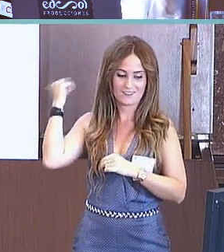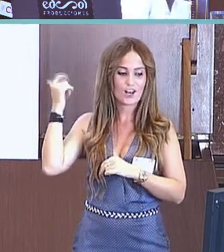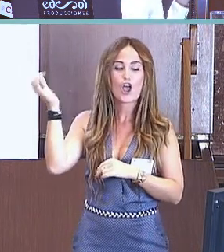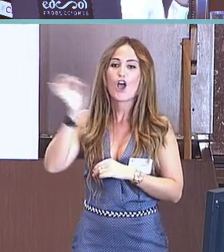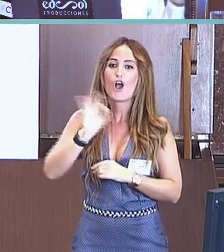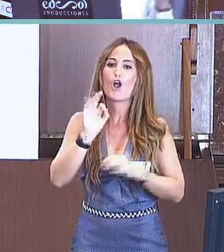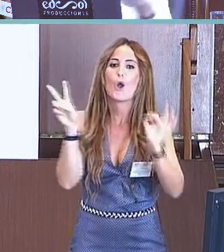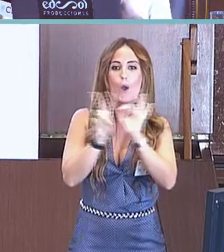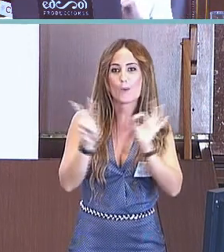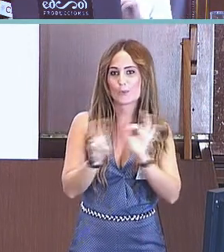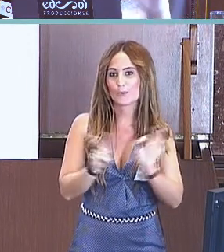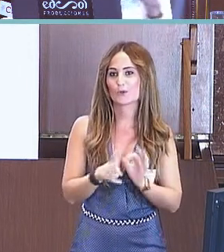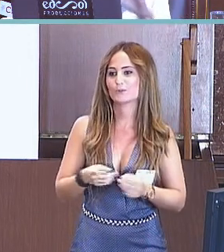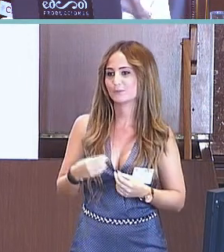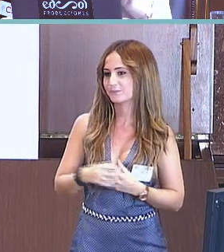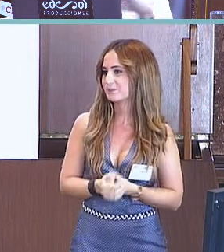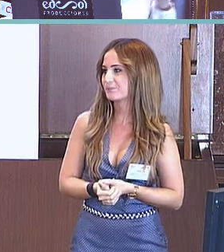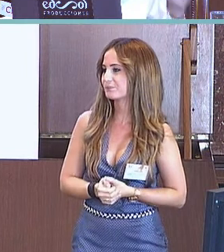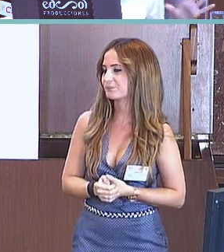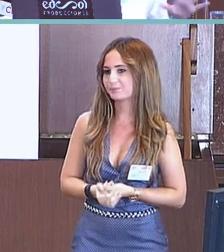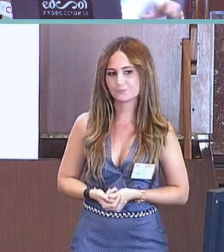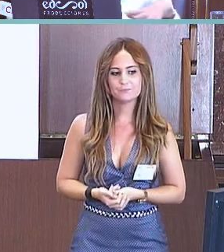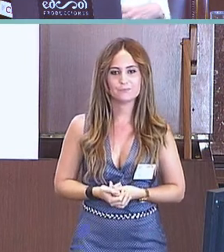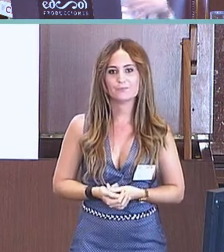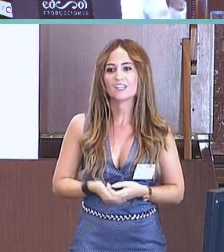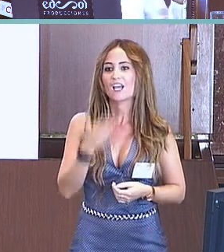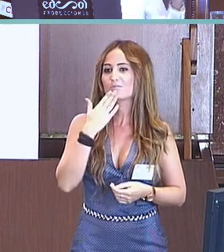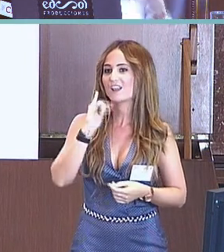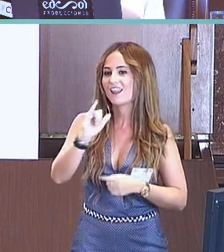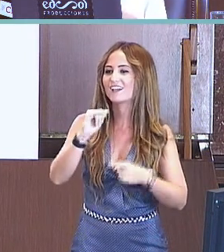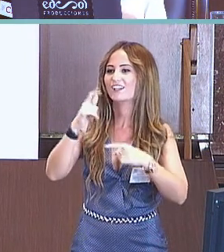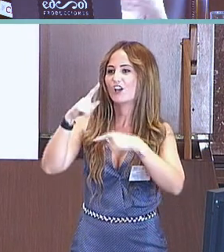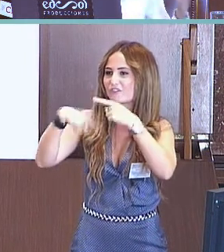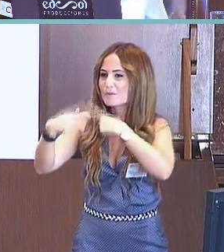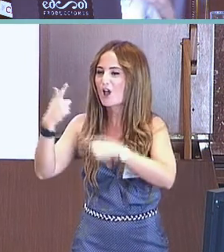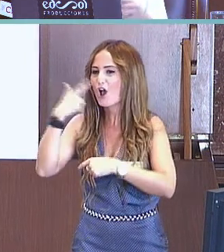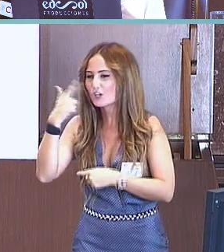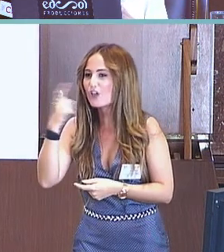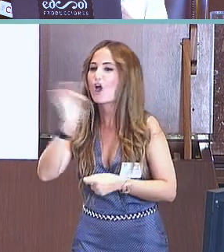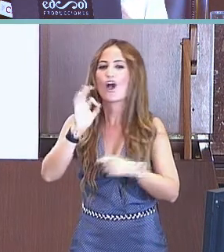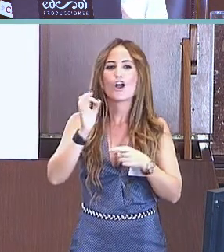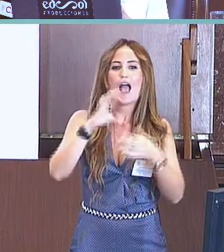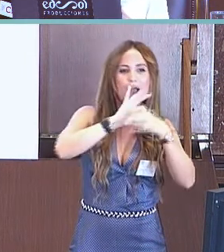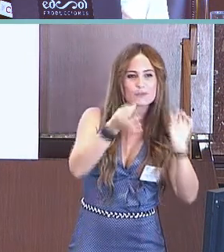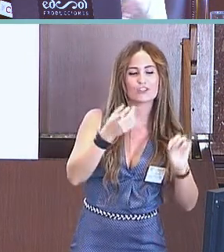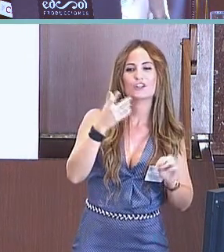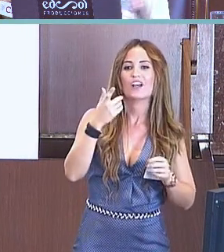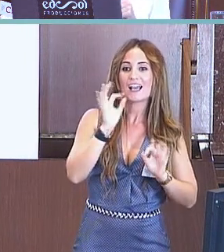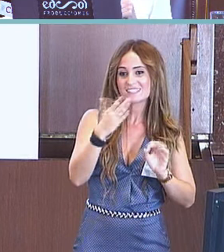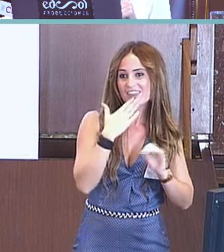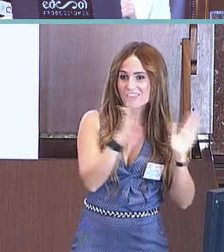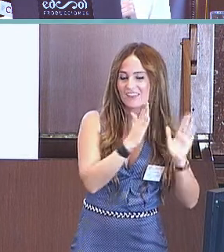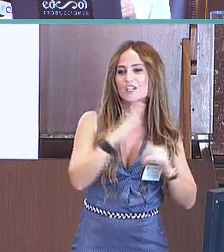colocar el dato. Vale, que si tenéis conocidos, familiares con niños de estas edades, que por favor